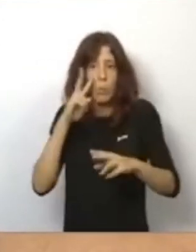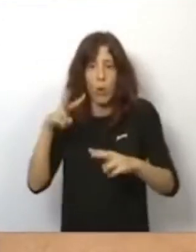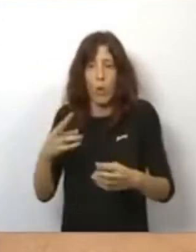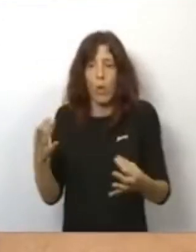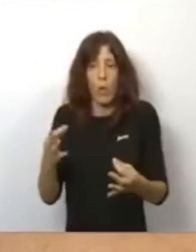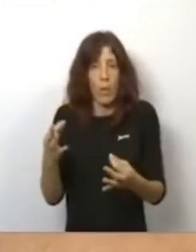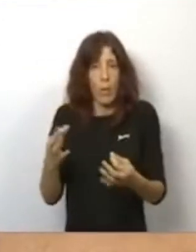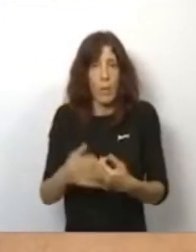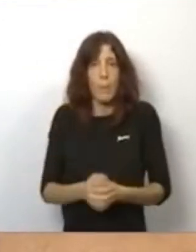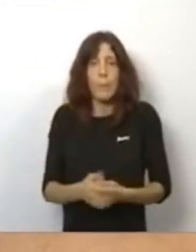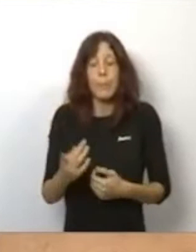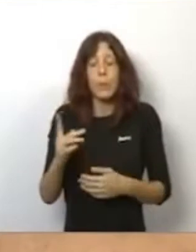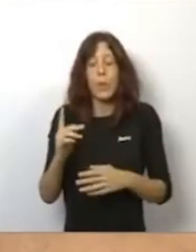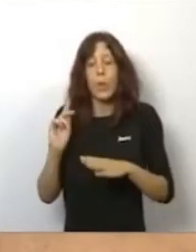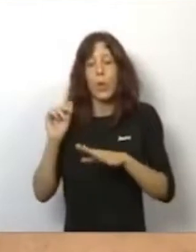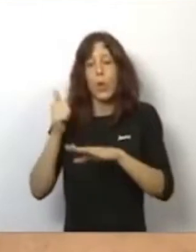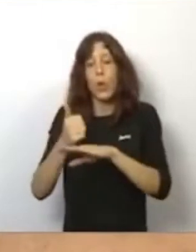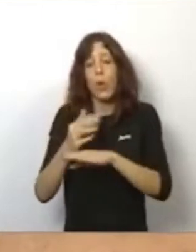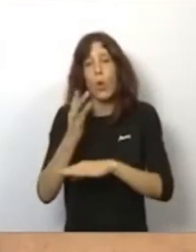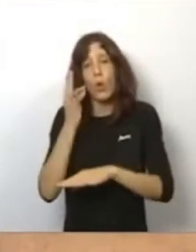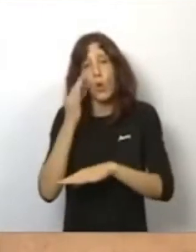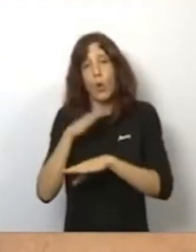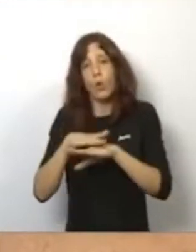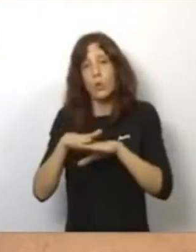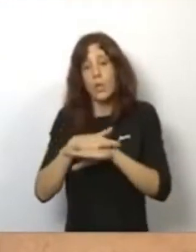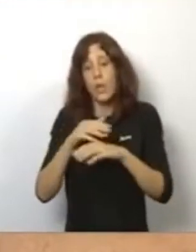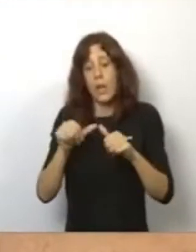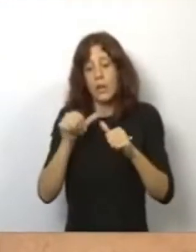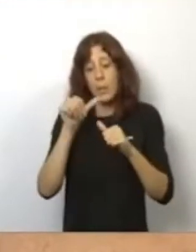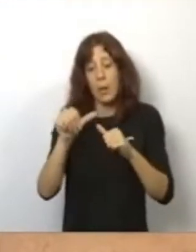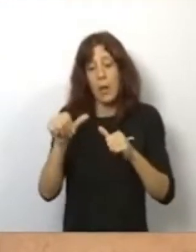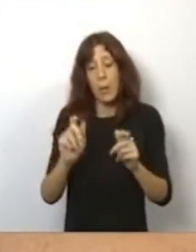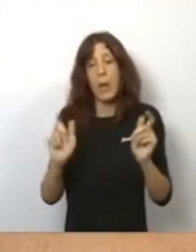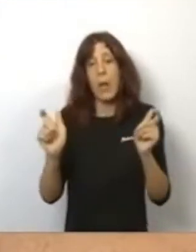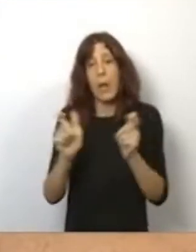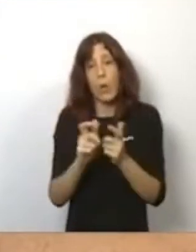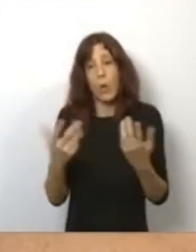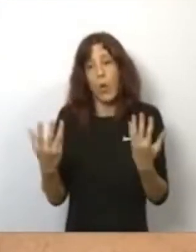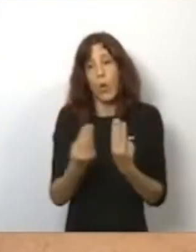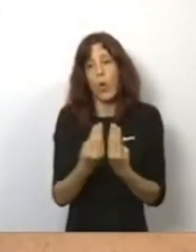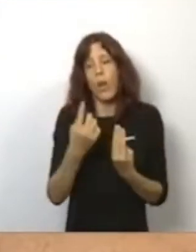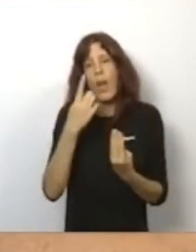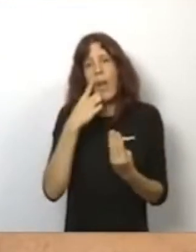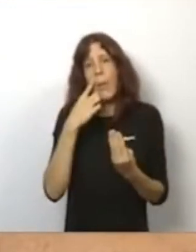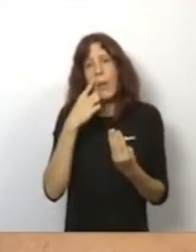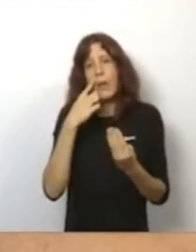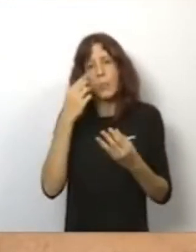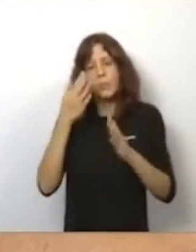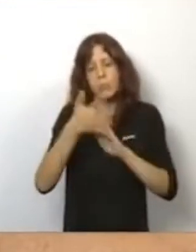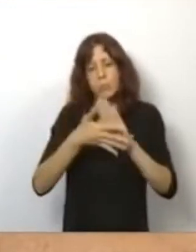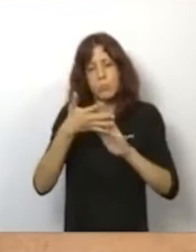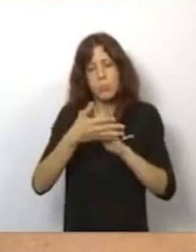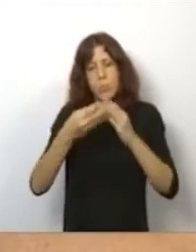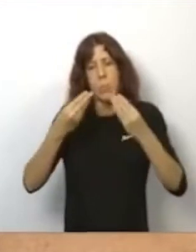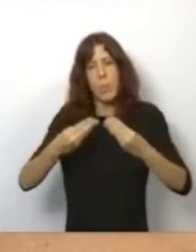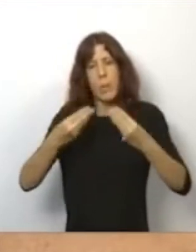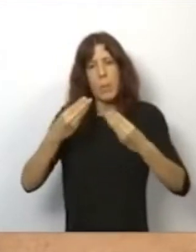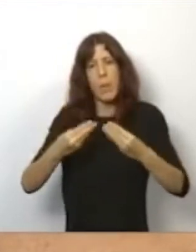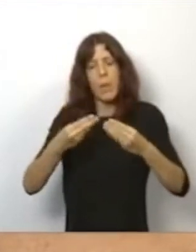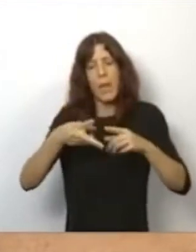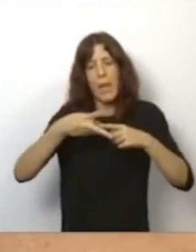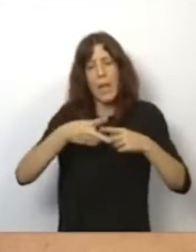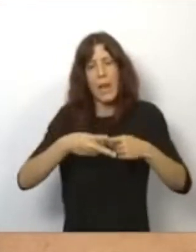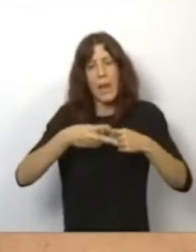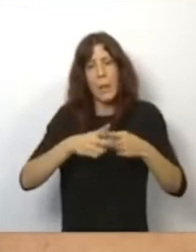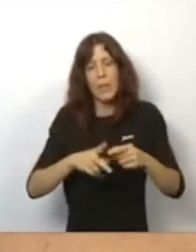y la consellera, pues, la semana que viene, cuando tenga la reunión con ellos, intentarán establecer sobre todo los mecanismos que